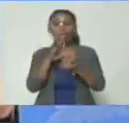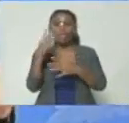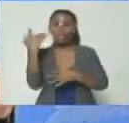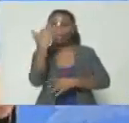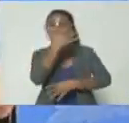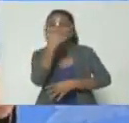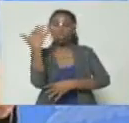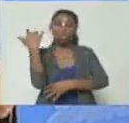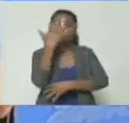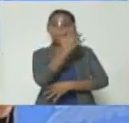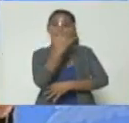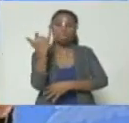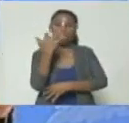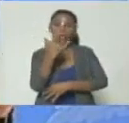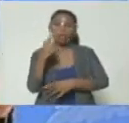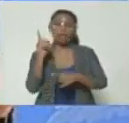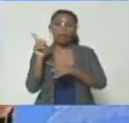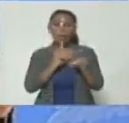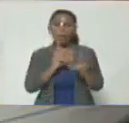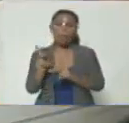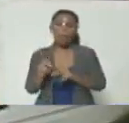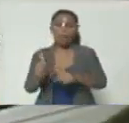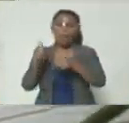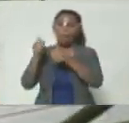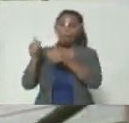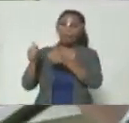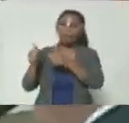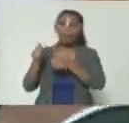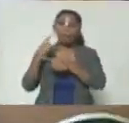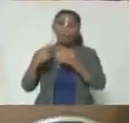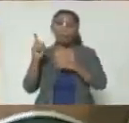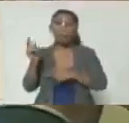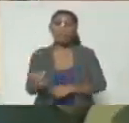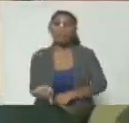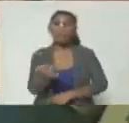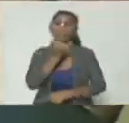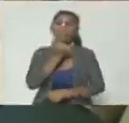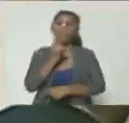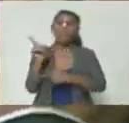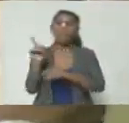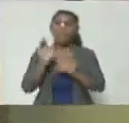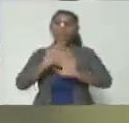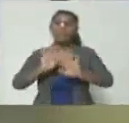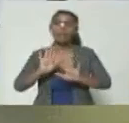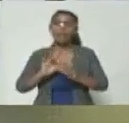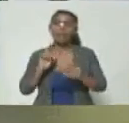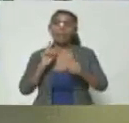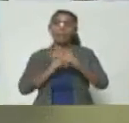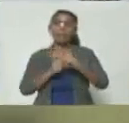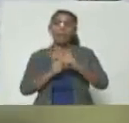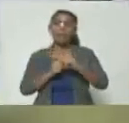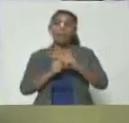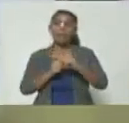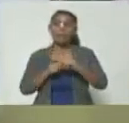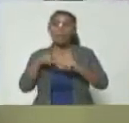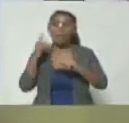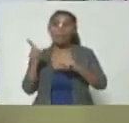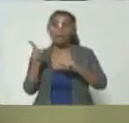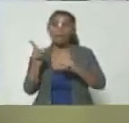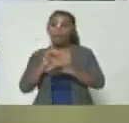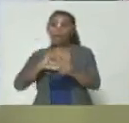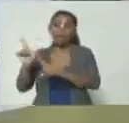planes puedan perpetrarse. Pero le salió mal. Este ya está en cana y este pronto va a estar en cana.